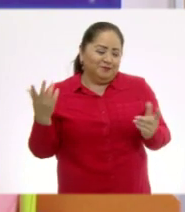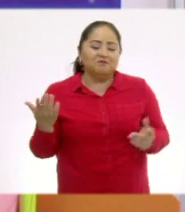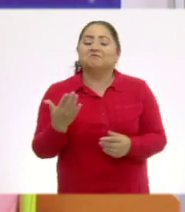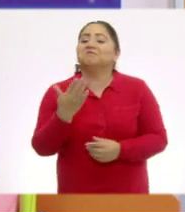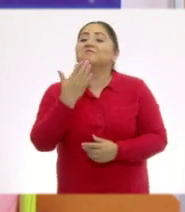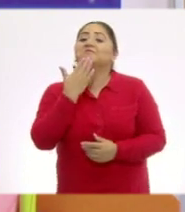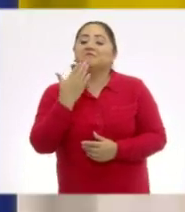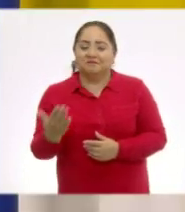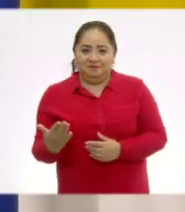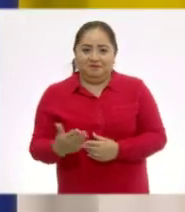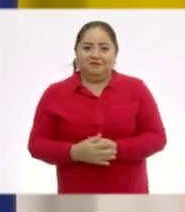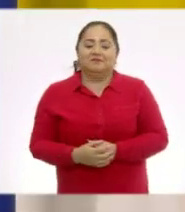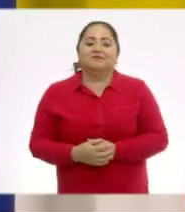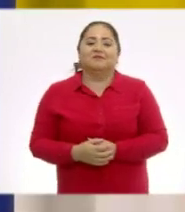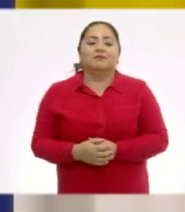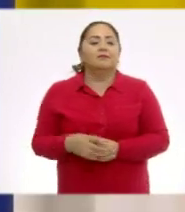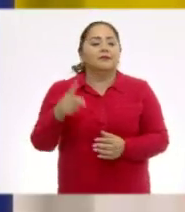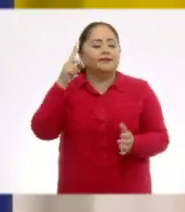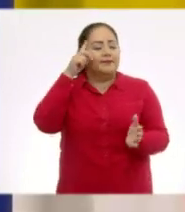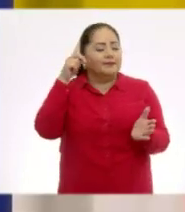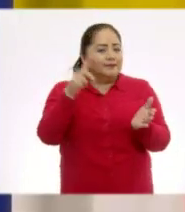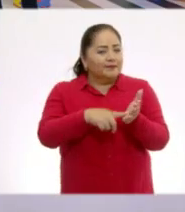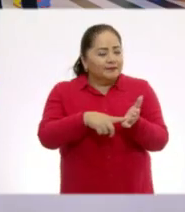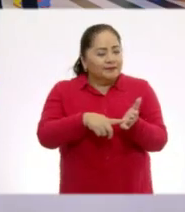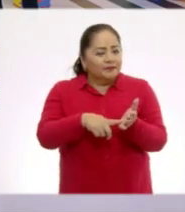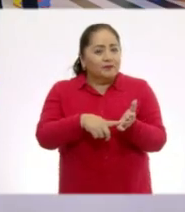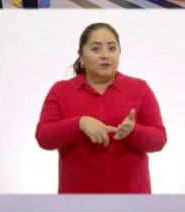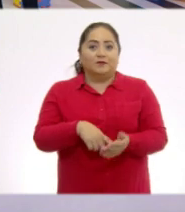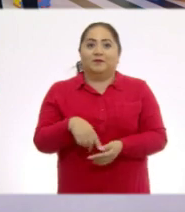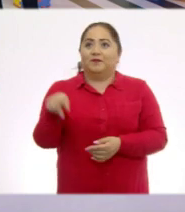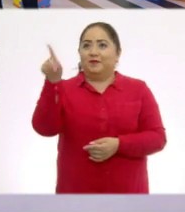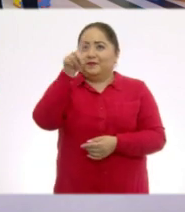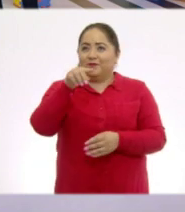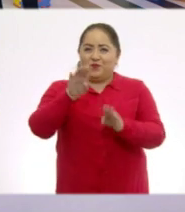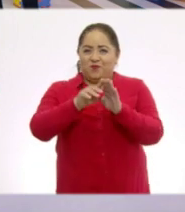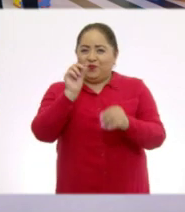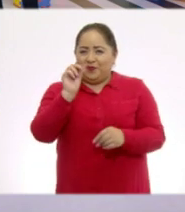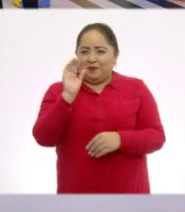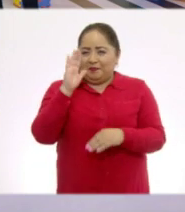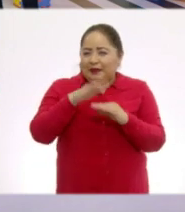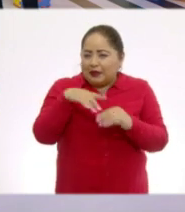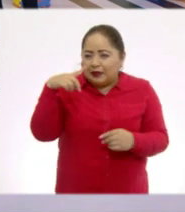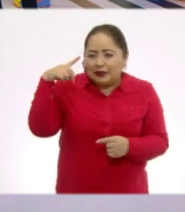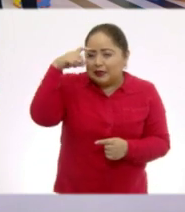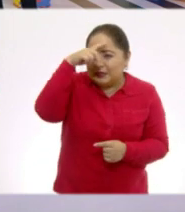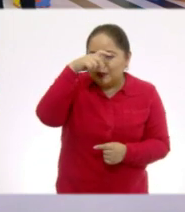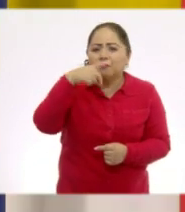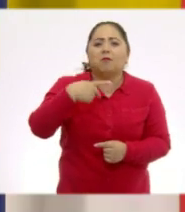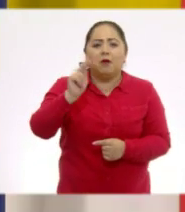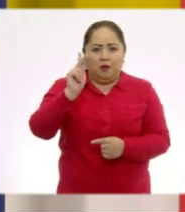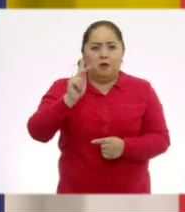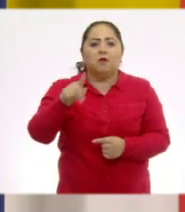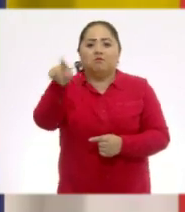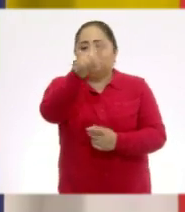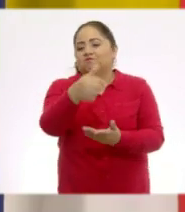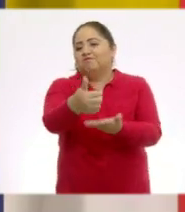Muy bien. Creo que a pesar de que está un poquito más difícil, nos ayudaron a